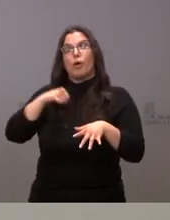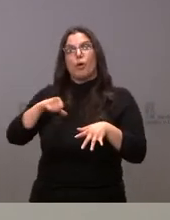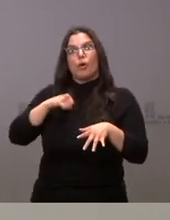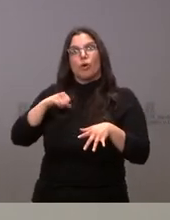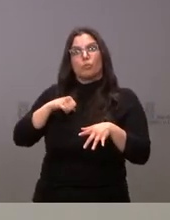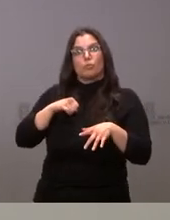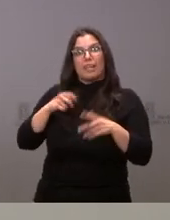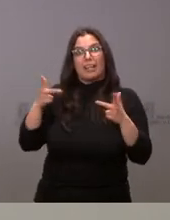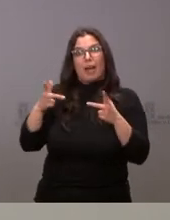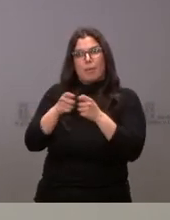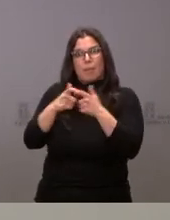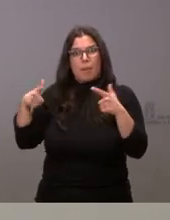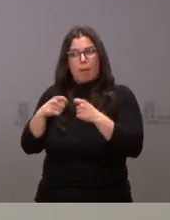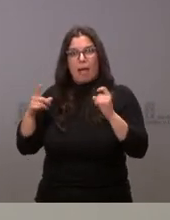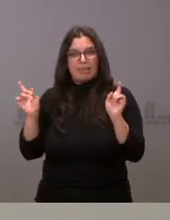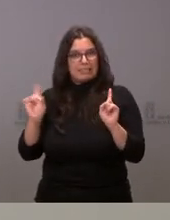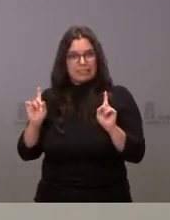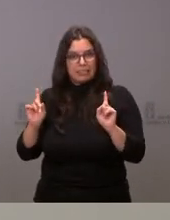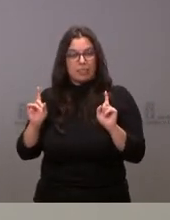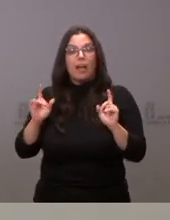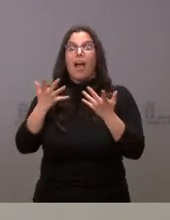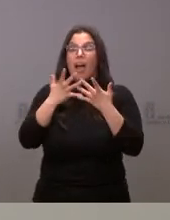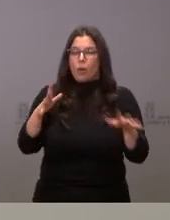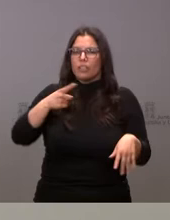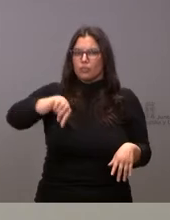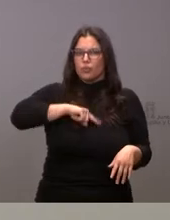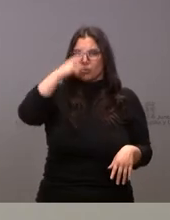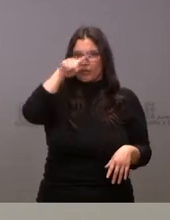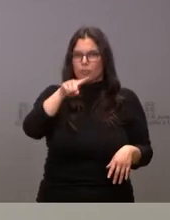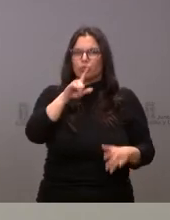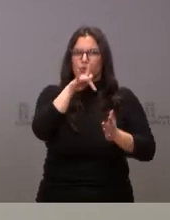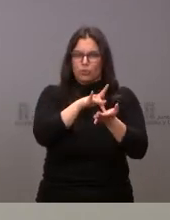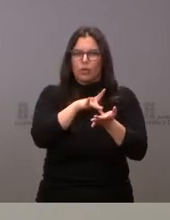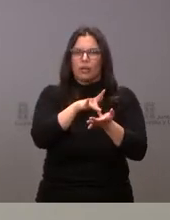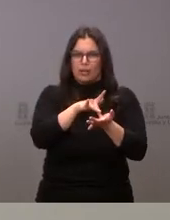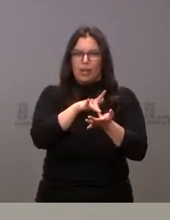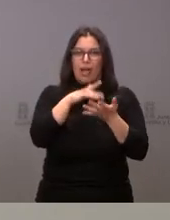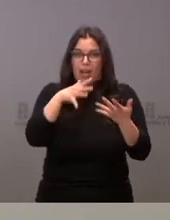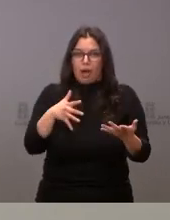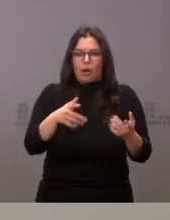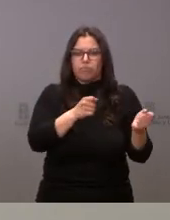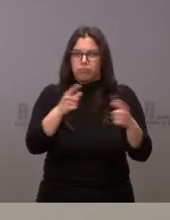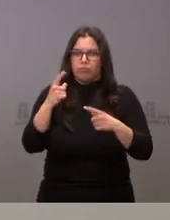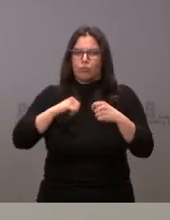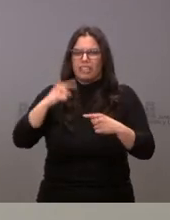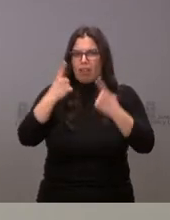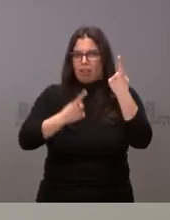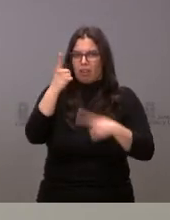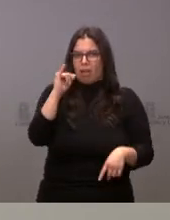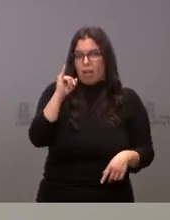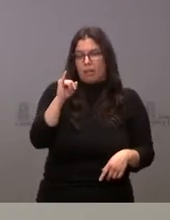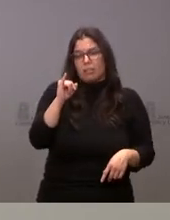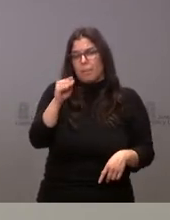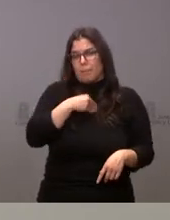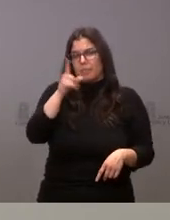de casos graves pero aún así somos muy conscientes que siguen produciéndose todavía a día de hoy hospitalizaciones y desgraciadamente